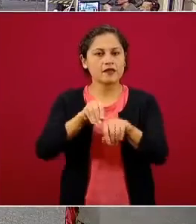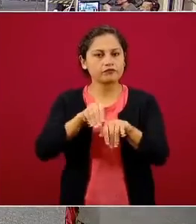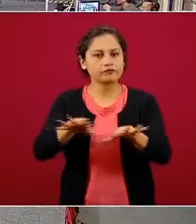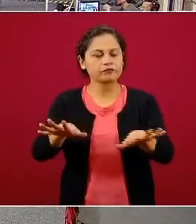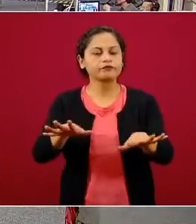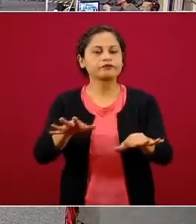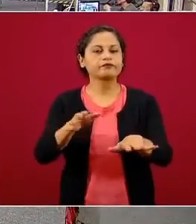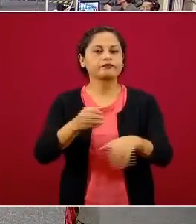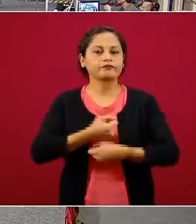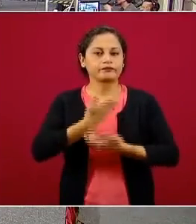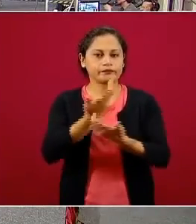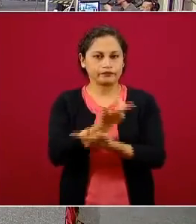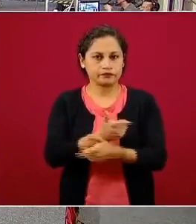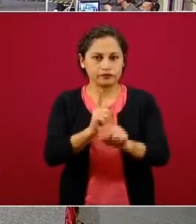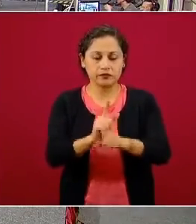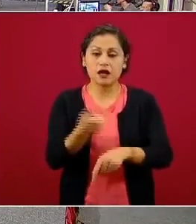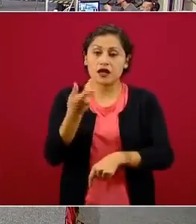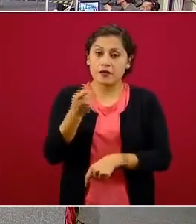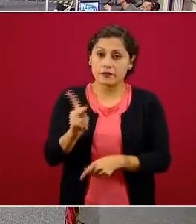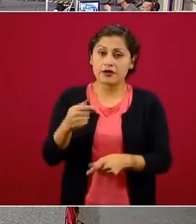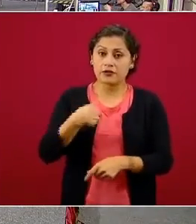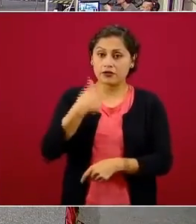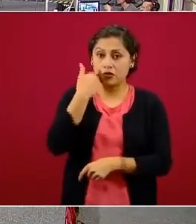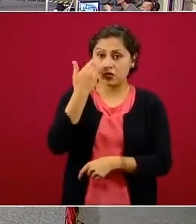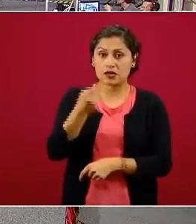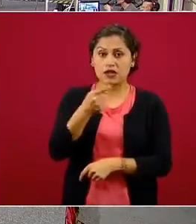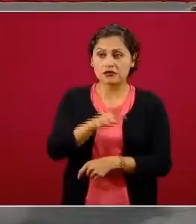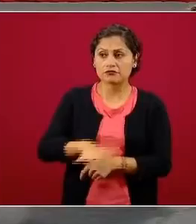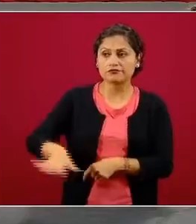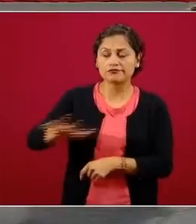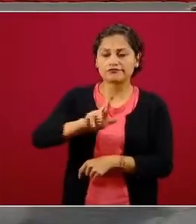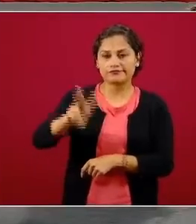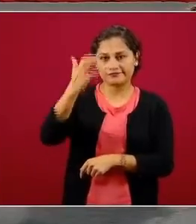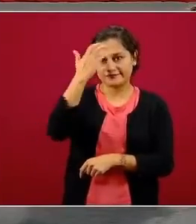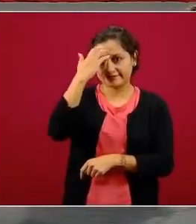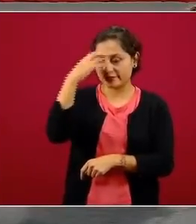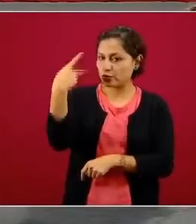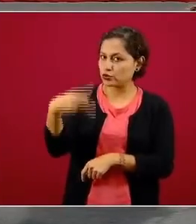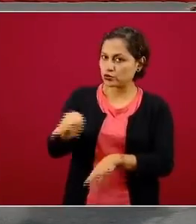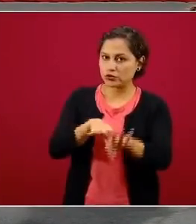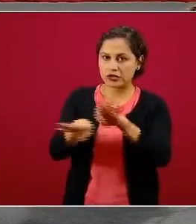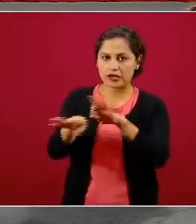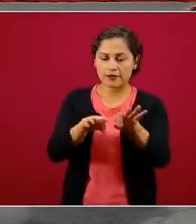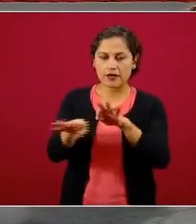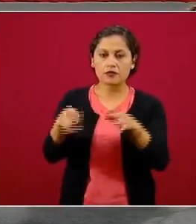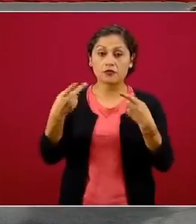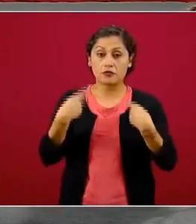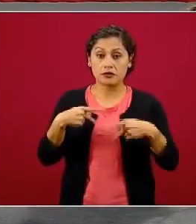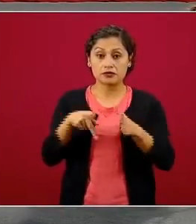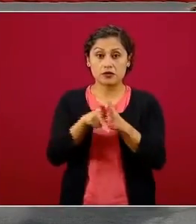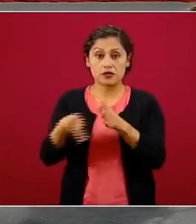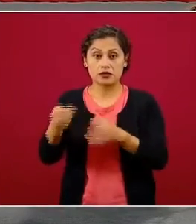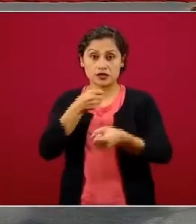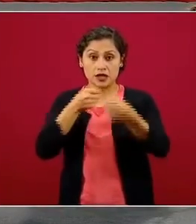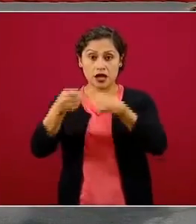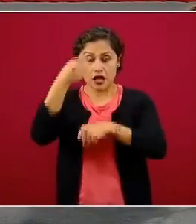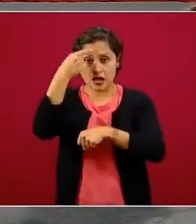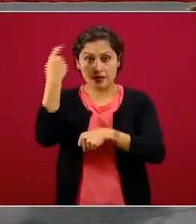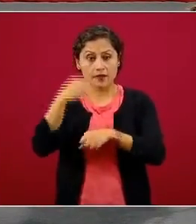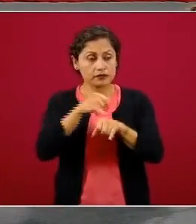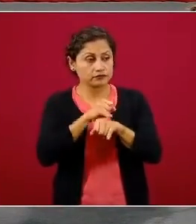importancia social que tienen las y los periodistas en todos los campos del periodismo para mantener viva la sociedad,